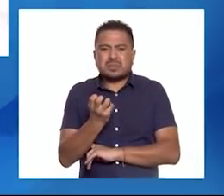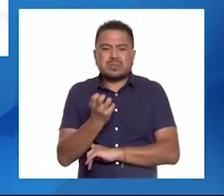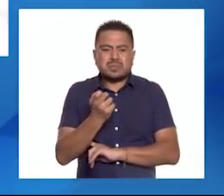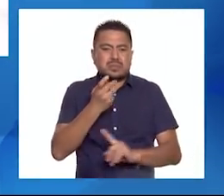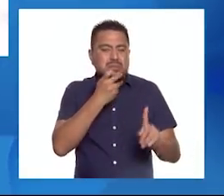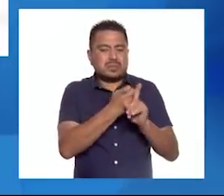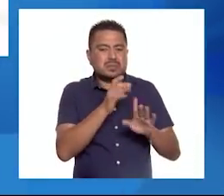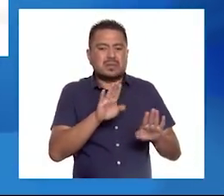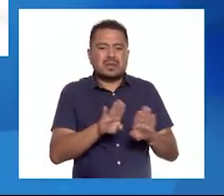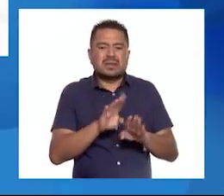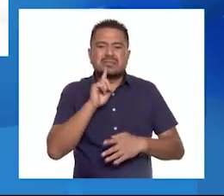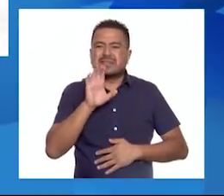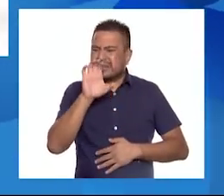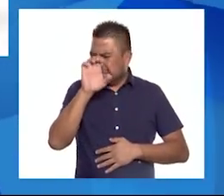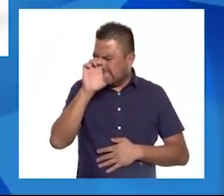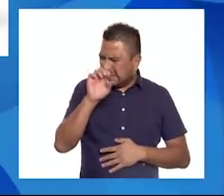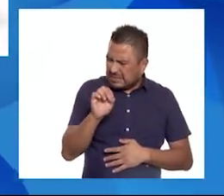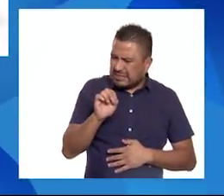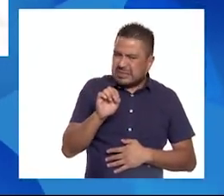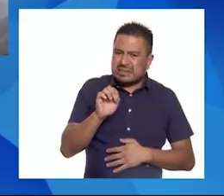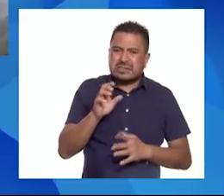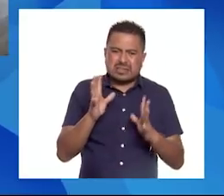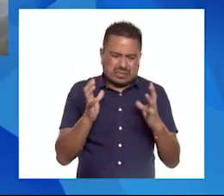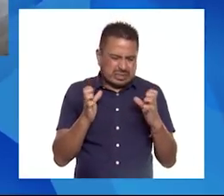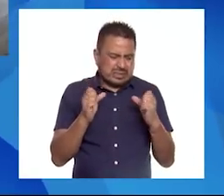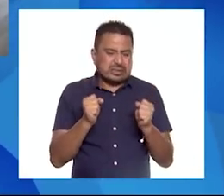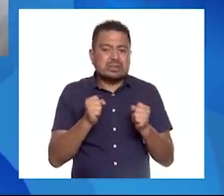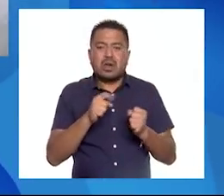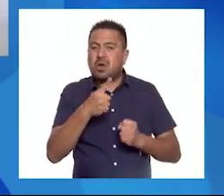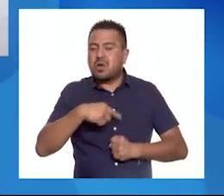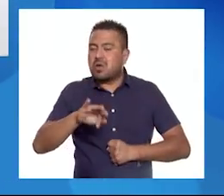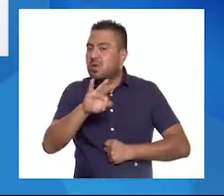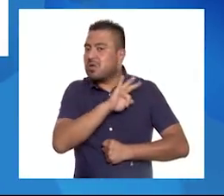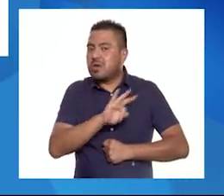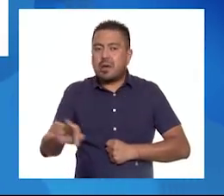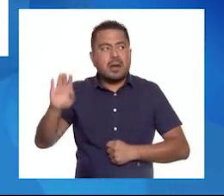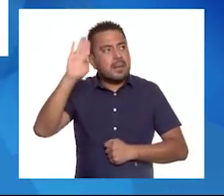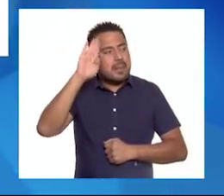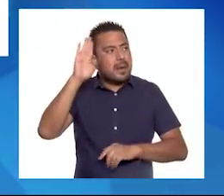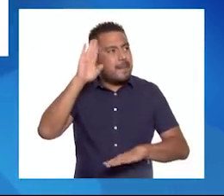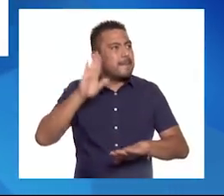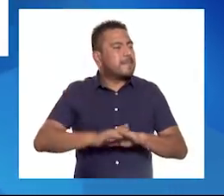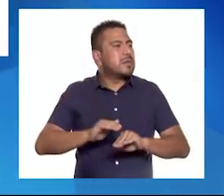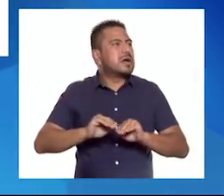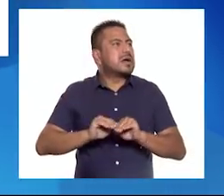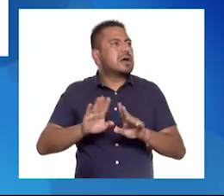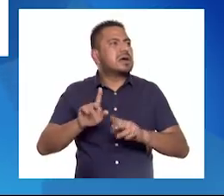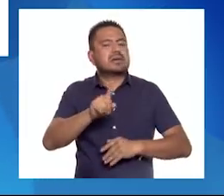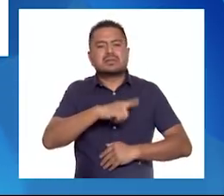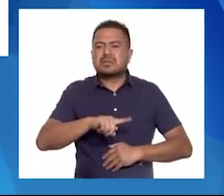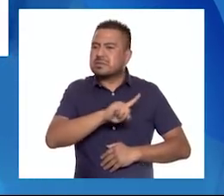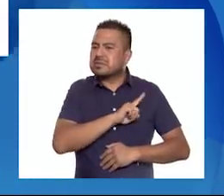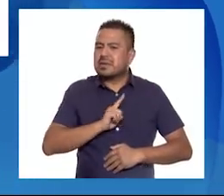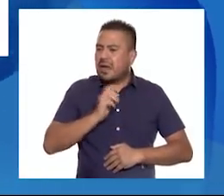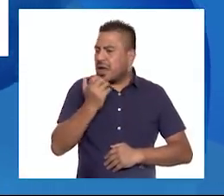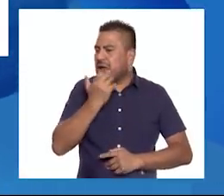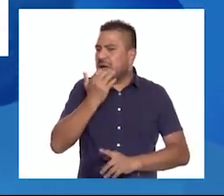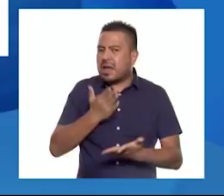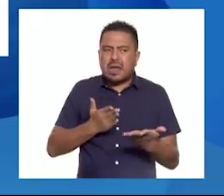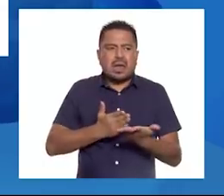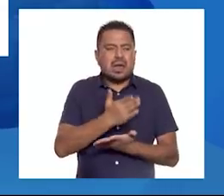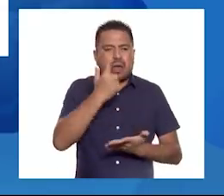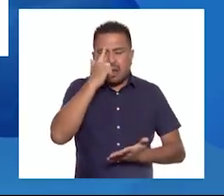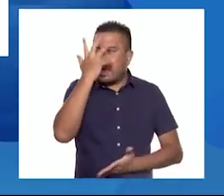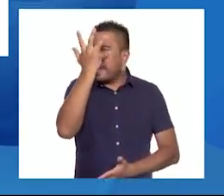la mandíbula y cierra los puños. Somos incapaces de pensar con claridad y tendemos a atacar o